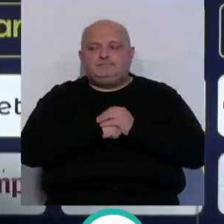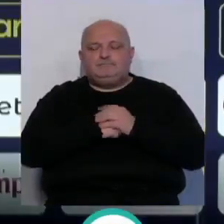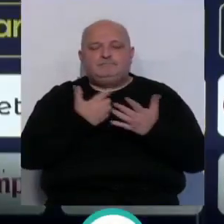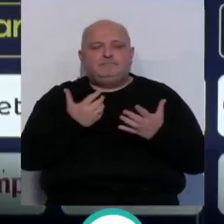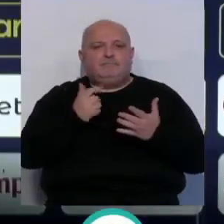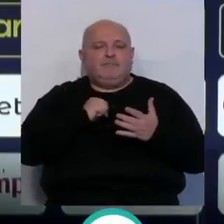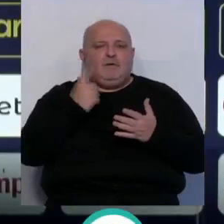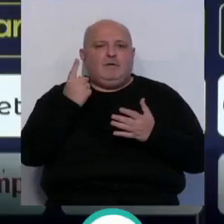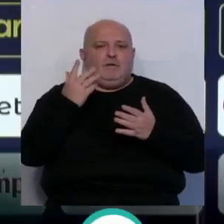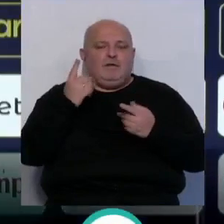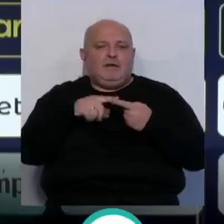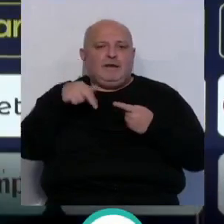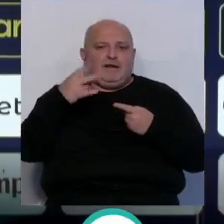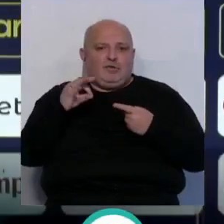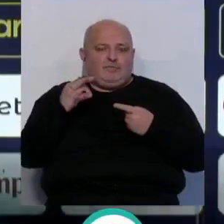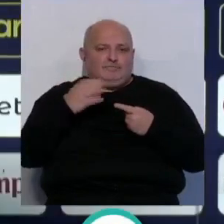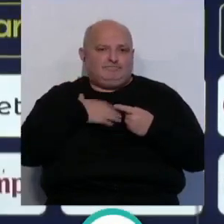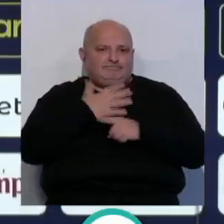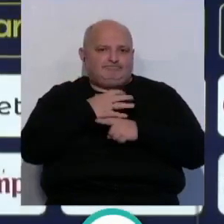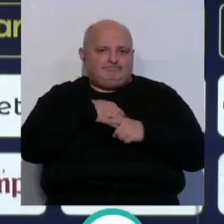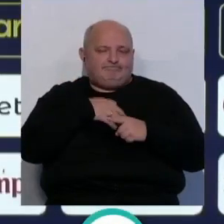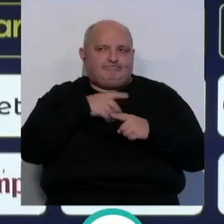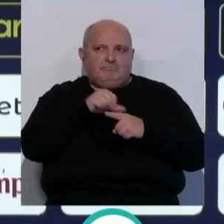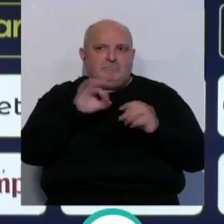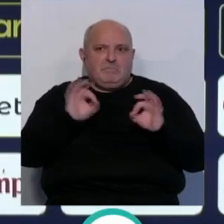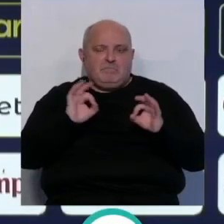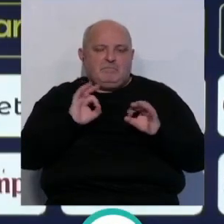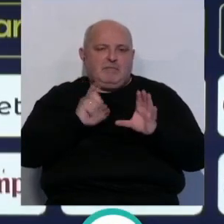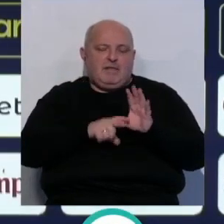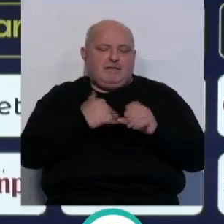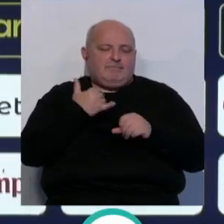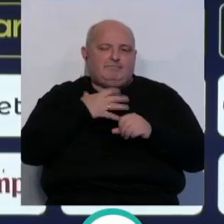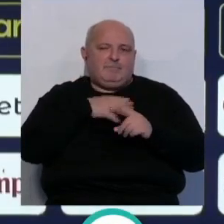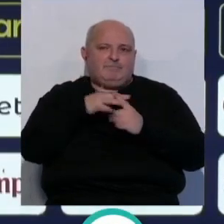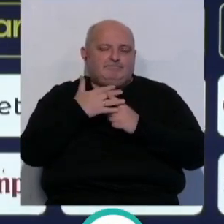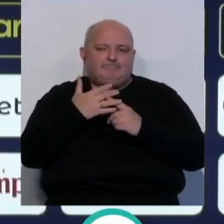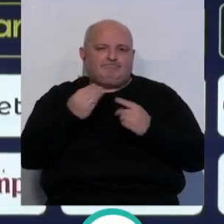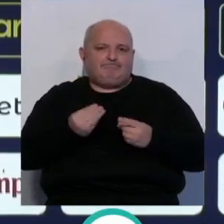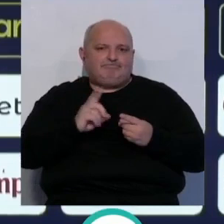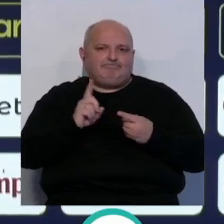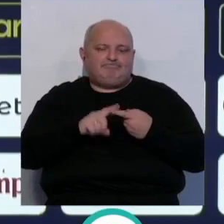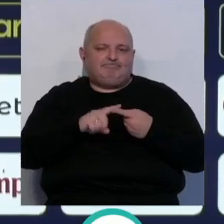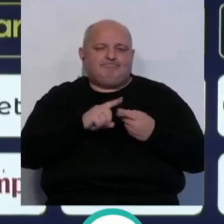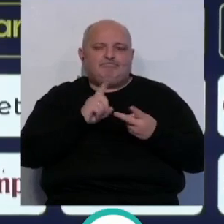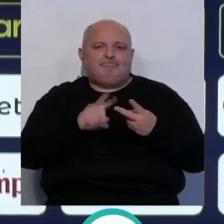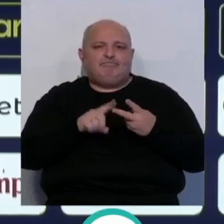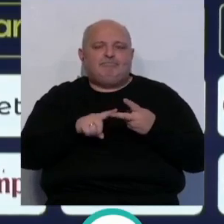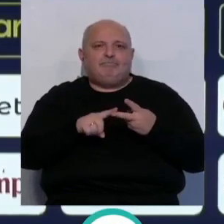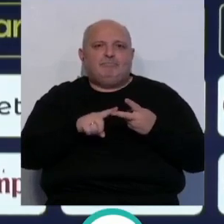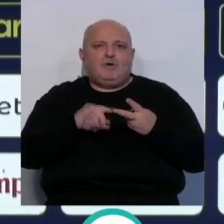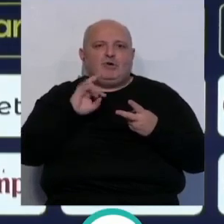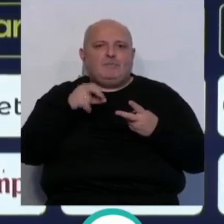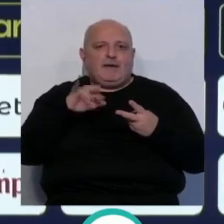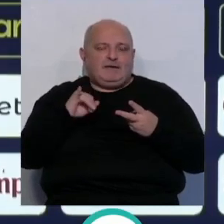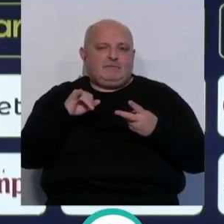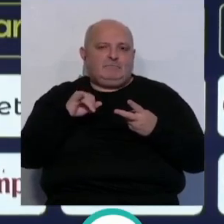Tenemos la ausencia de Negredo, que verá que esta semana iba a empezar con el grupo, pero bueno, por circunstancias no acaba de empezar, entonces no está con nosotros. El tema de José